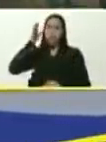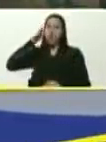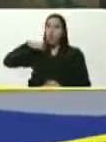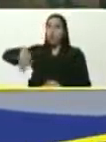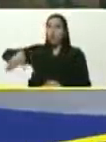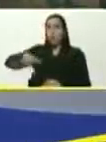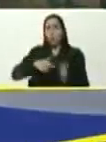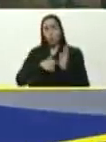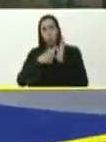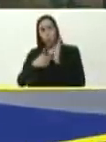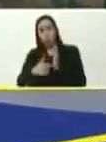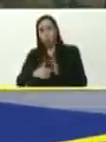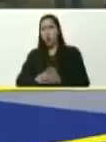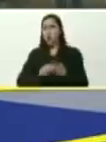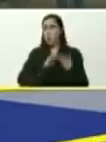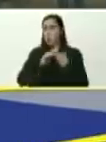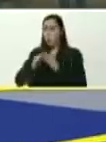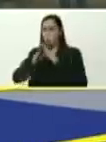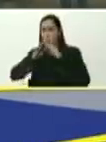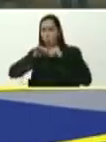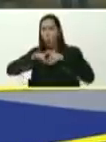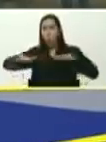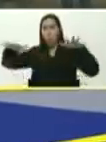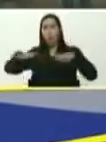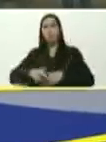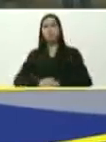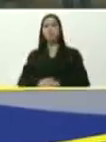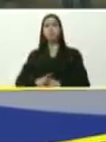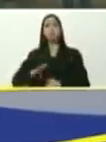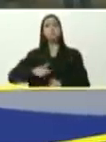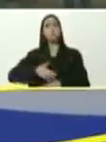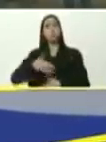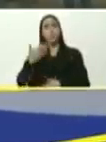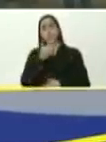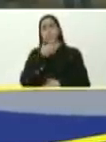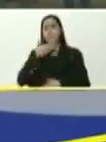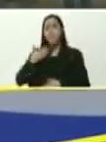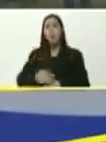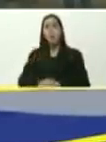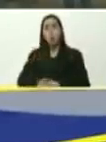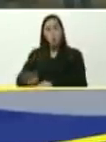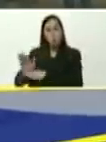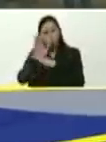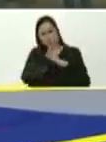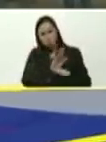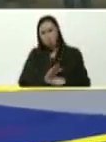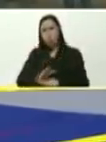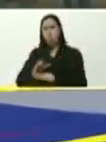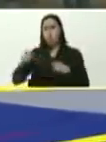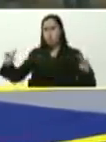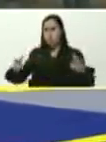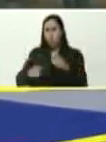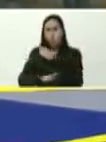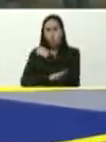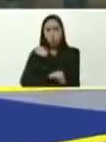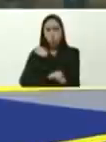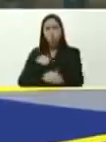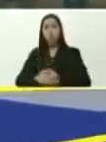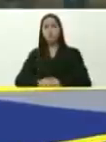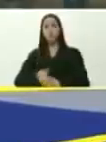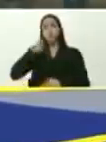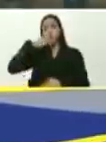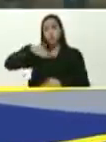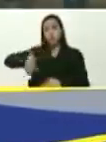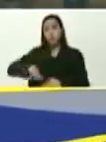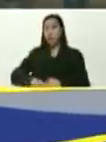está regado, por todas nuestras comunidades, con ellos, es que hemos podido, mejorar la seguridad, bajar los secuestros, los homicidios, con este poder popular, fue que